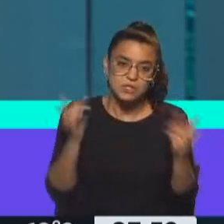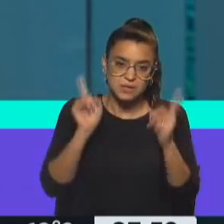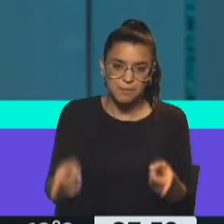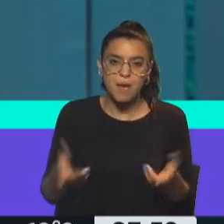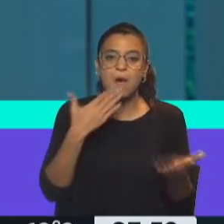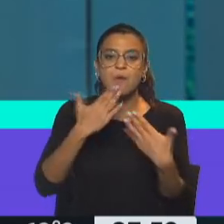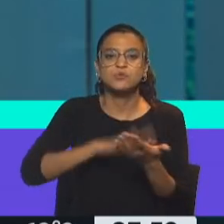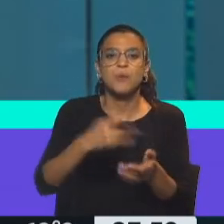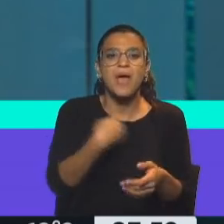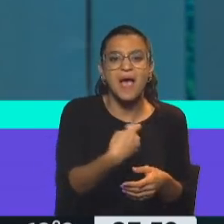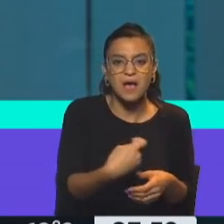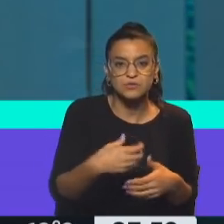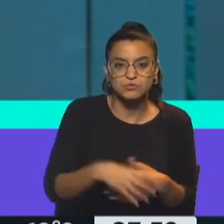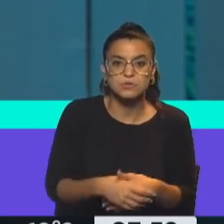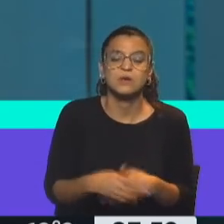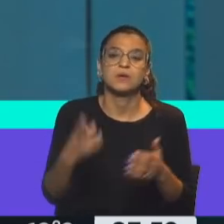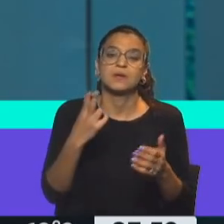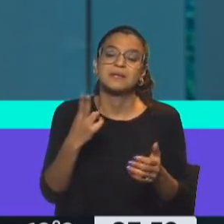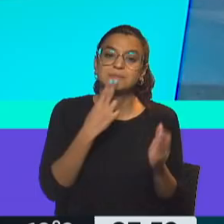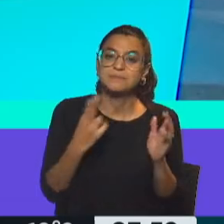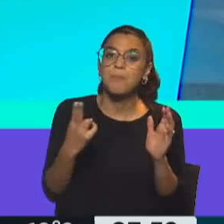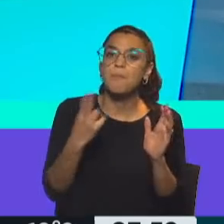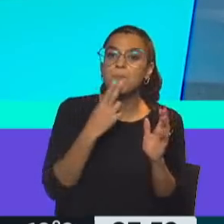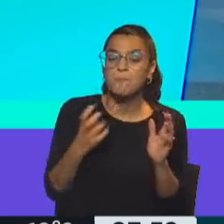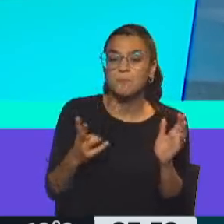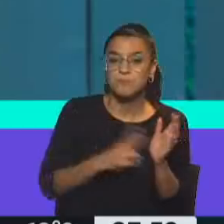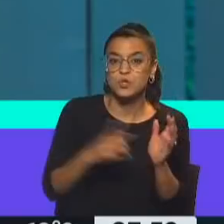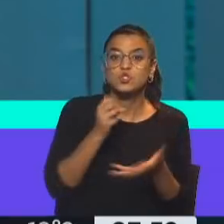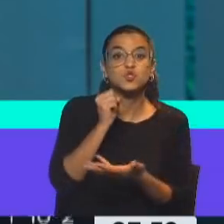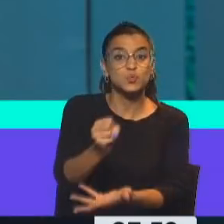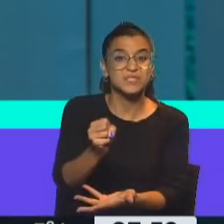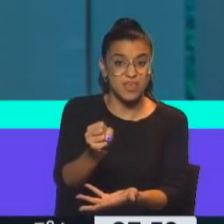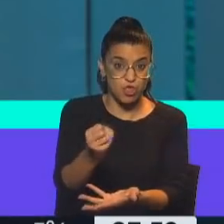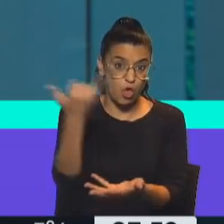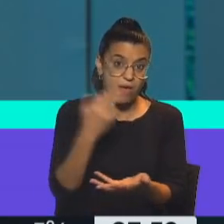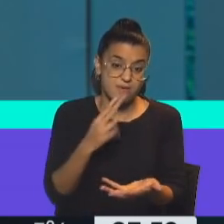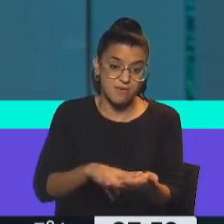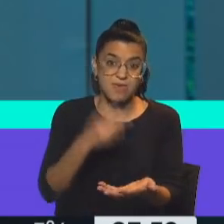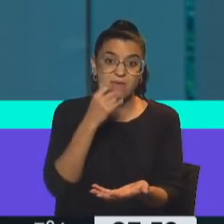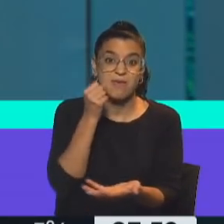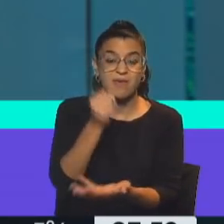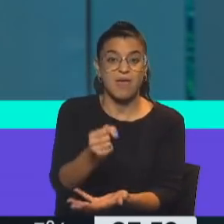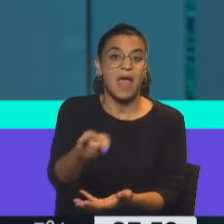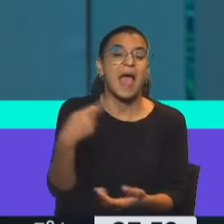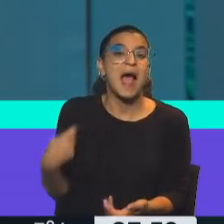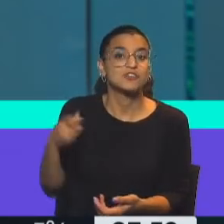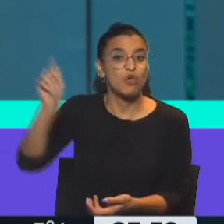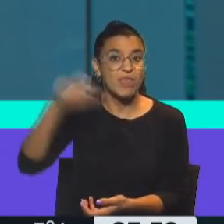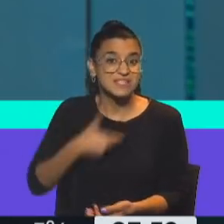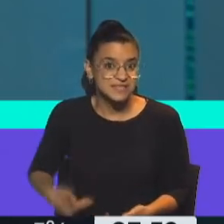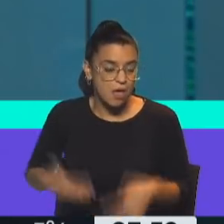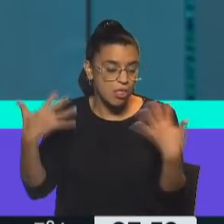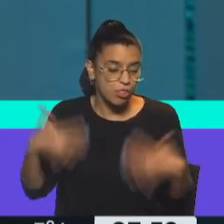hablamos de gasto. ¿Qué va pasar? Claro, vos tenés los subsidios de las tarifas como uno de los grandes gastos del Estado. En realidad,